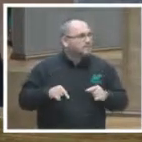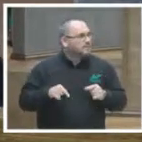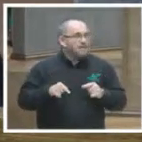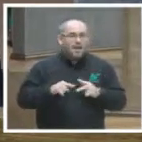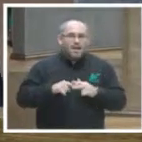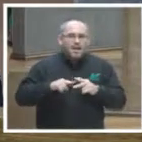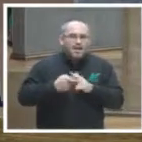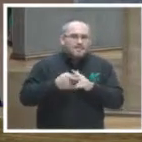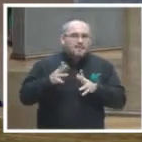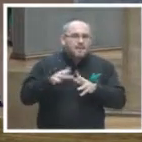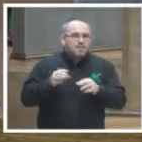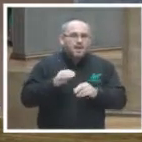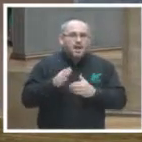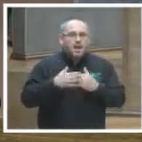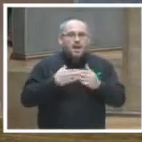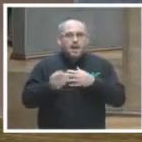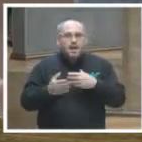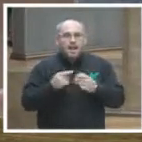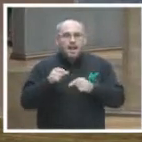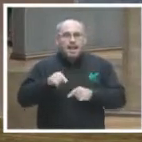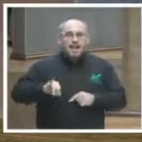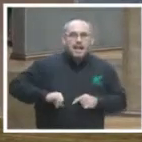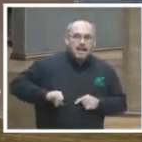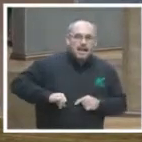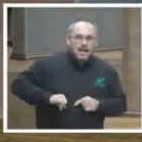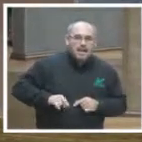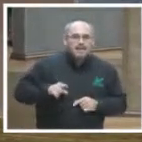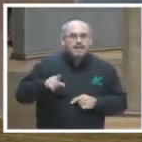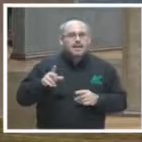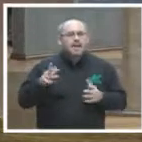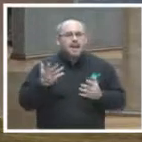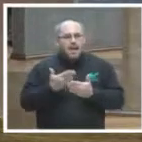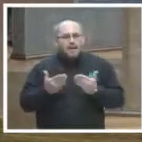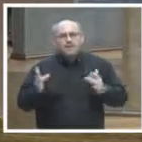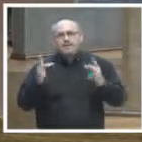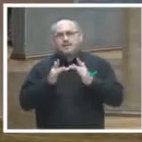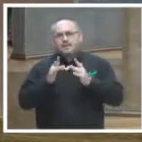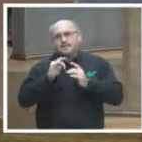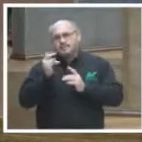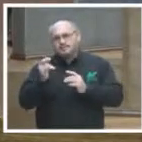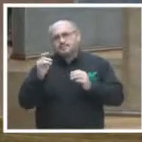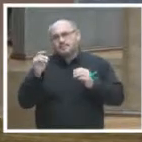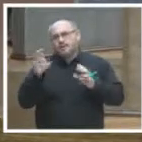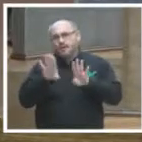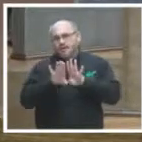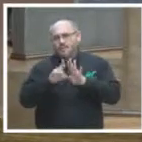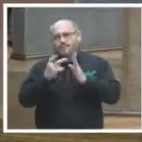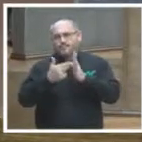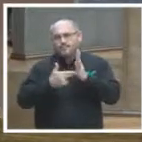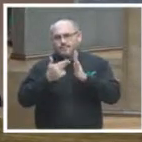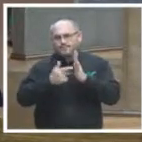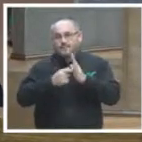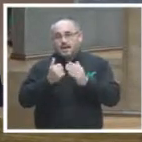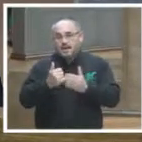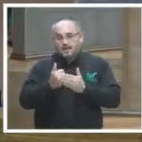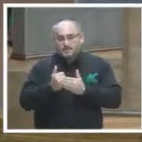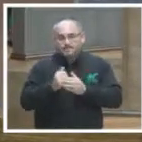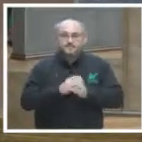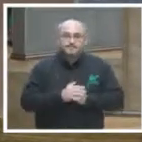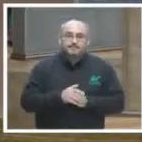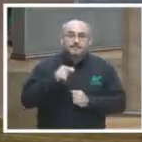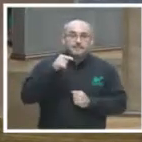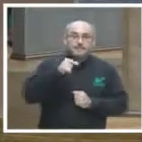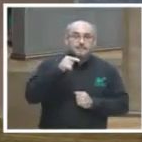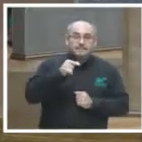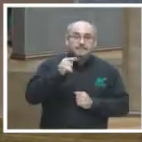condiciones y el desarrollo del internet y los alcances que el internet como herramienta permite ha